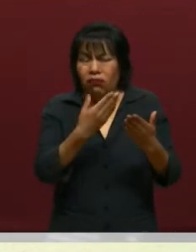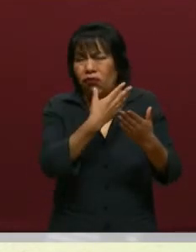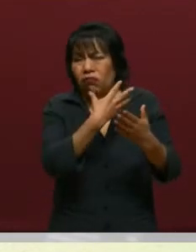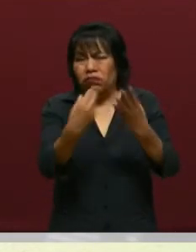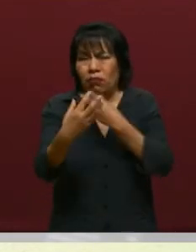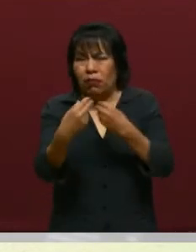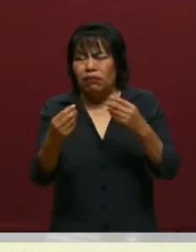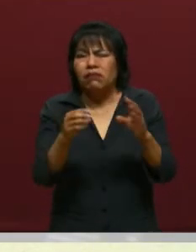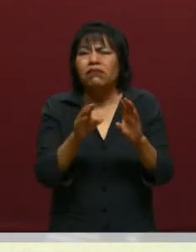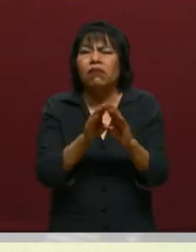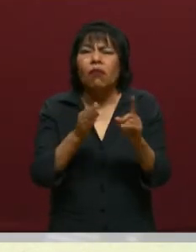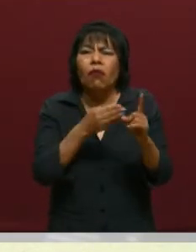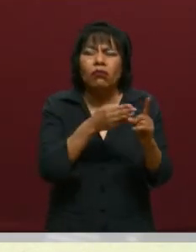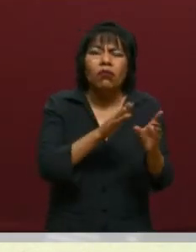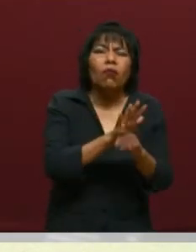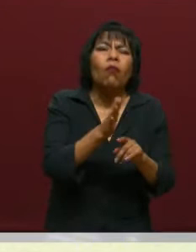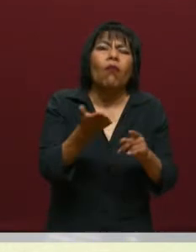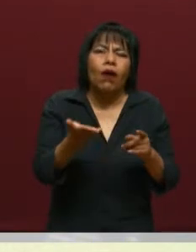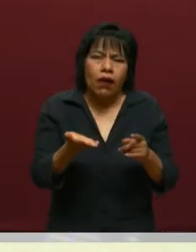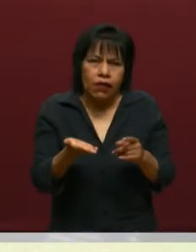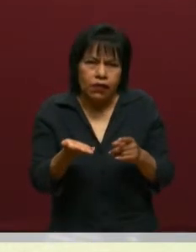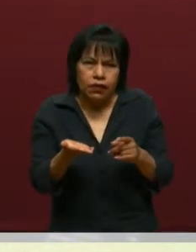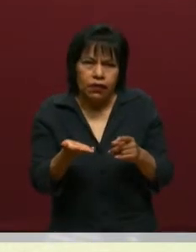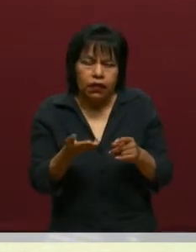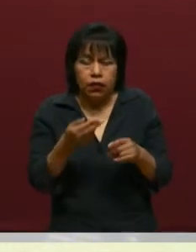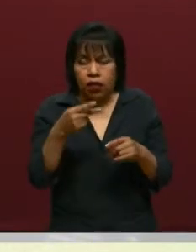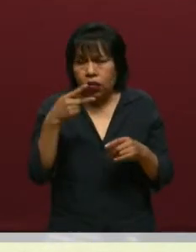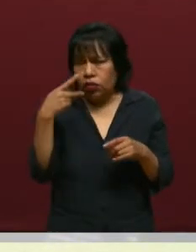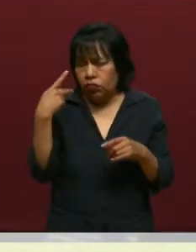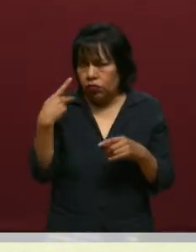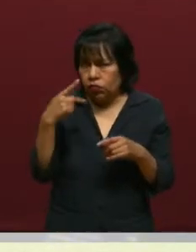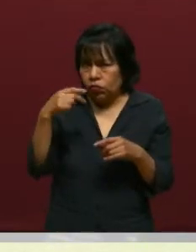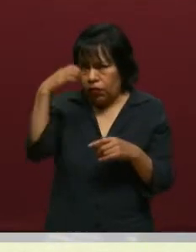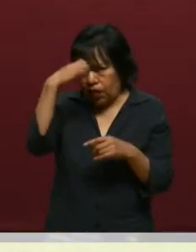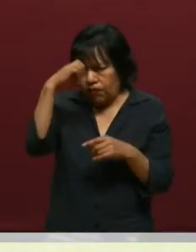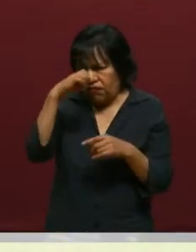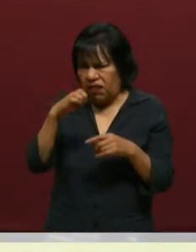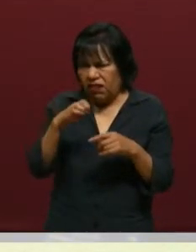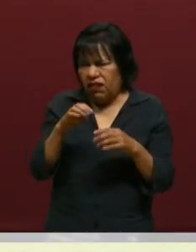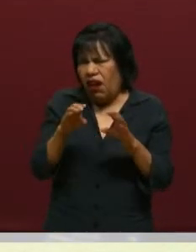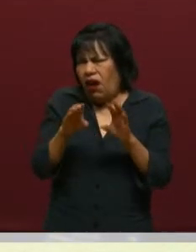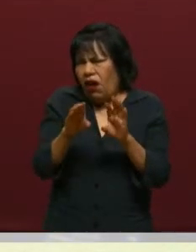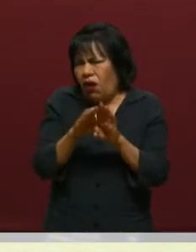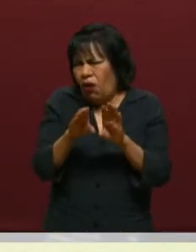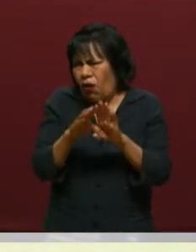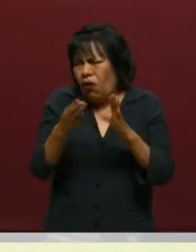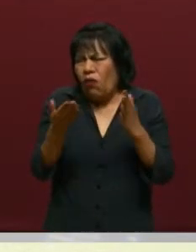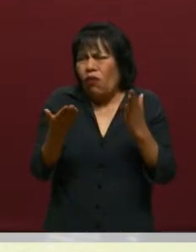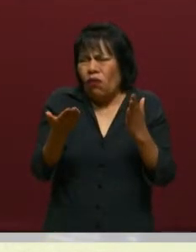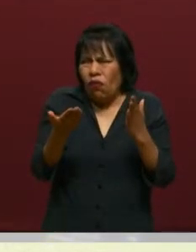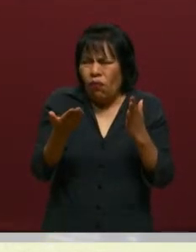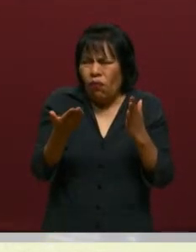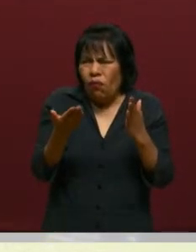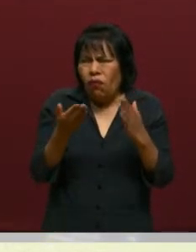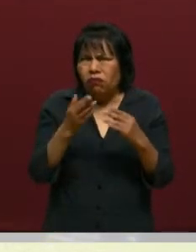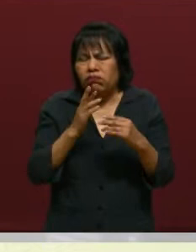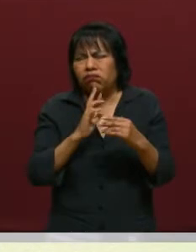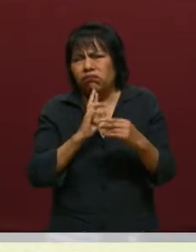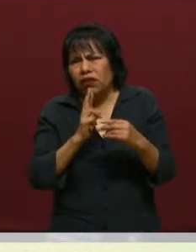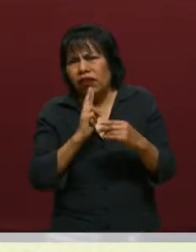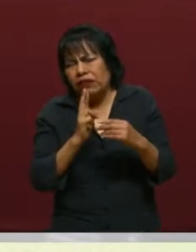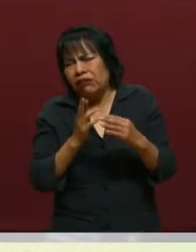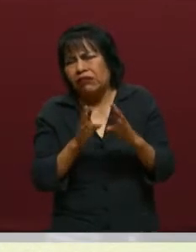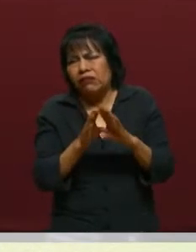estos? Y en su experiencia, ¿cómo se han ido superando